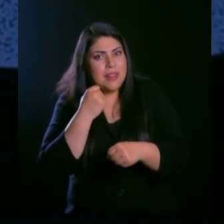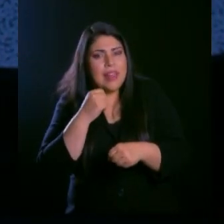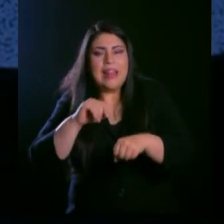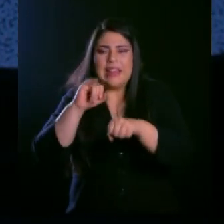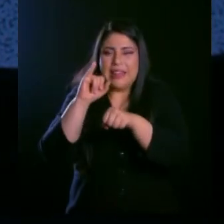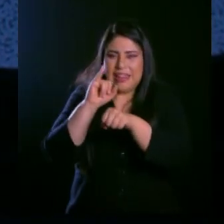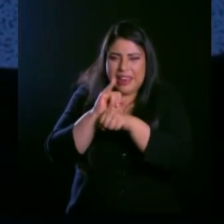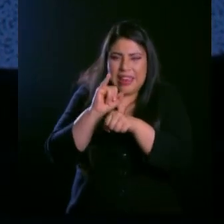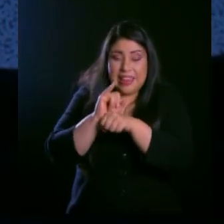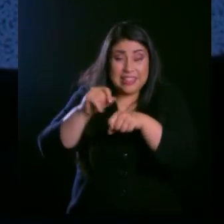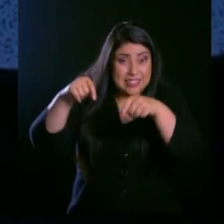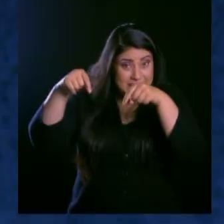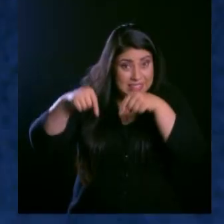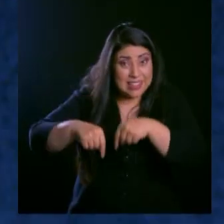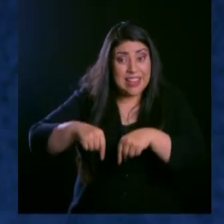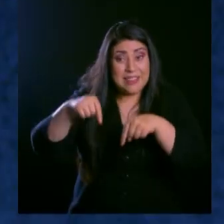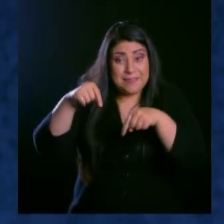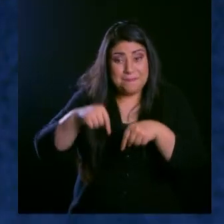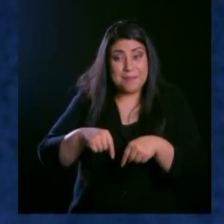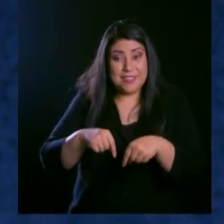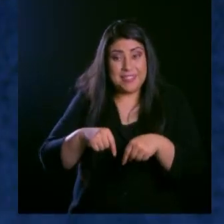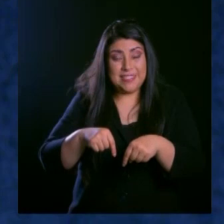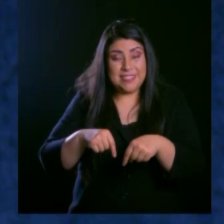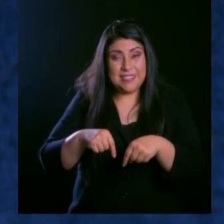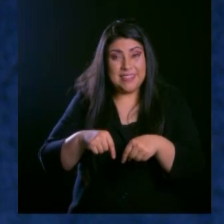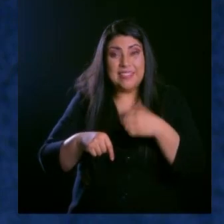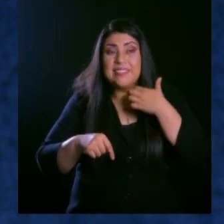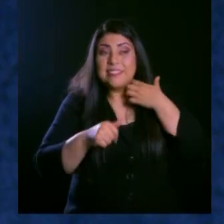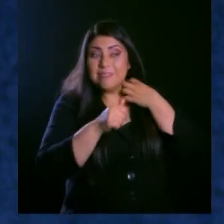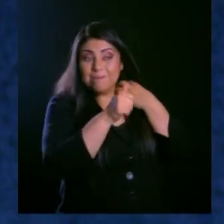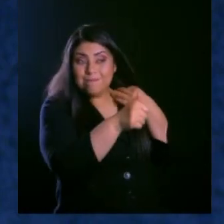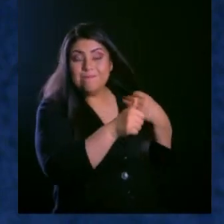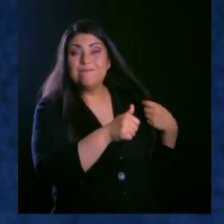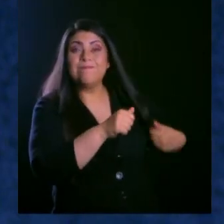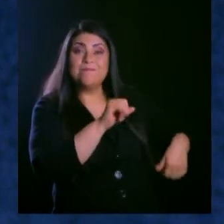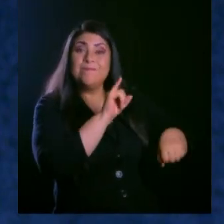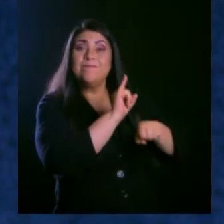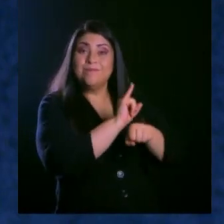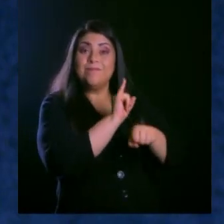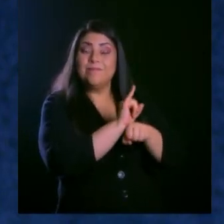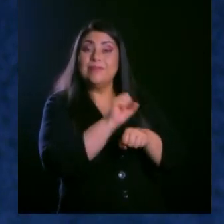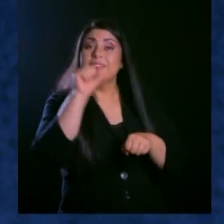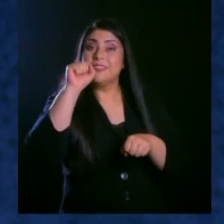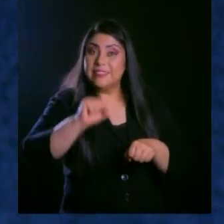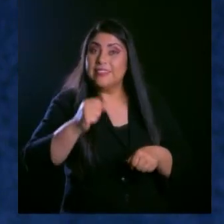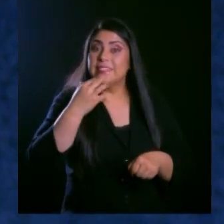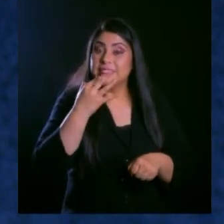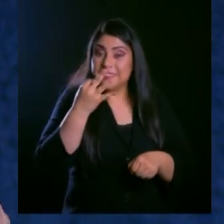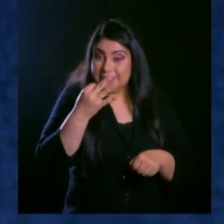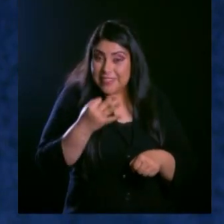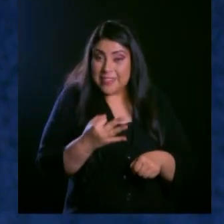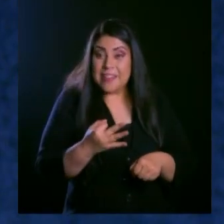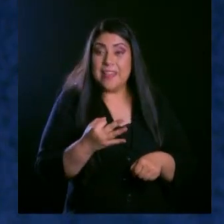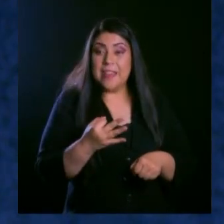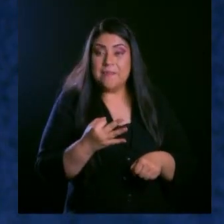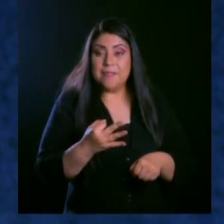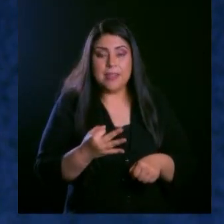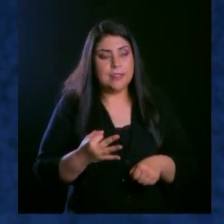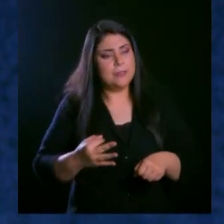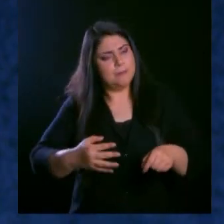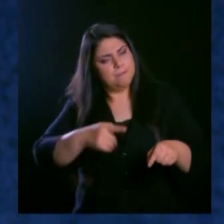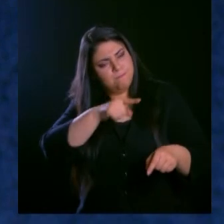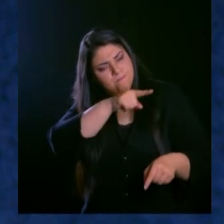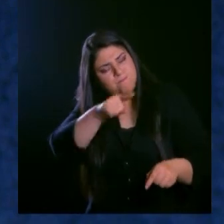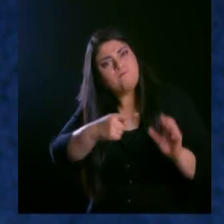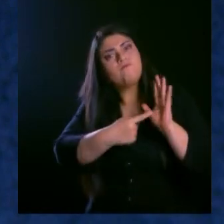iglesia del presente es aquella iglesia que va a revelar que las personas que